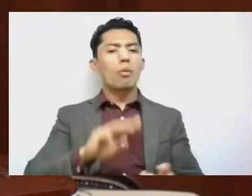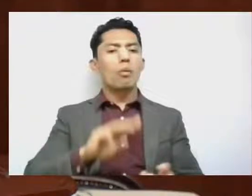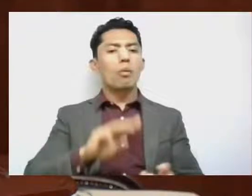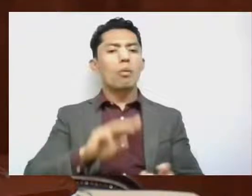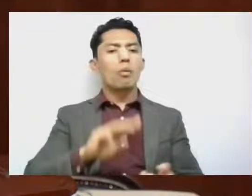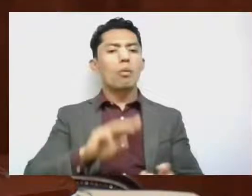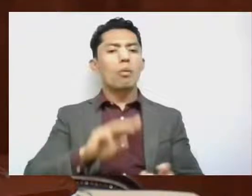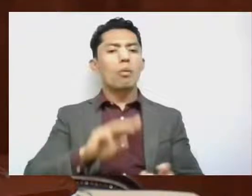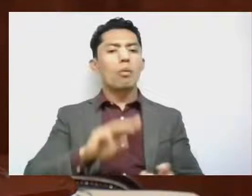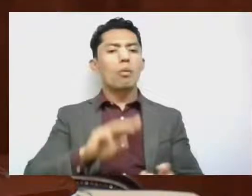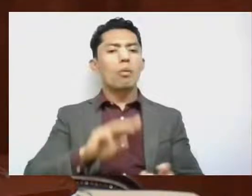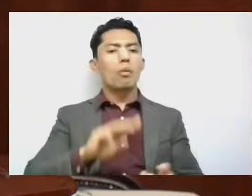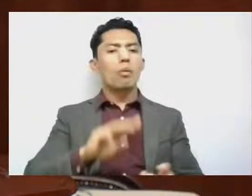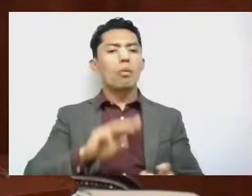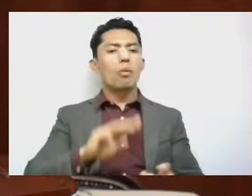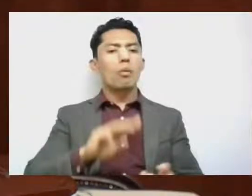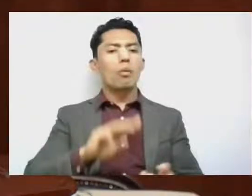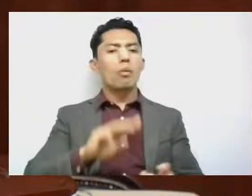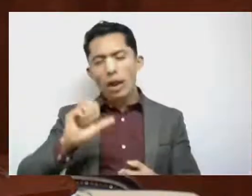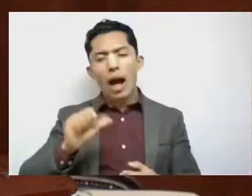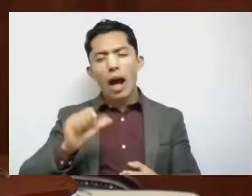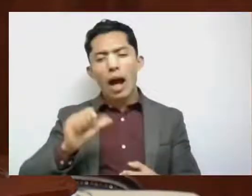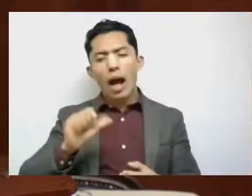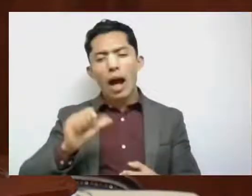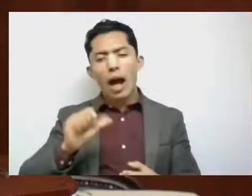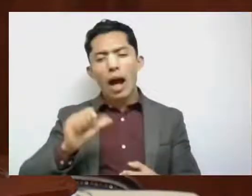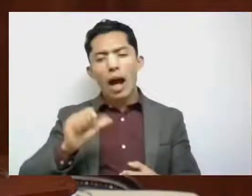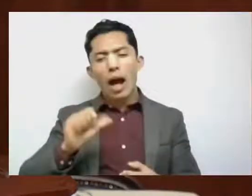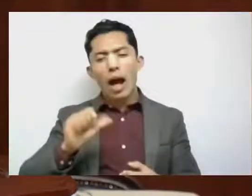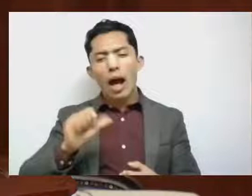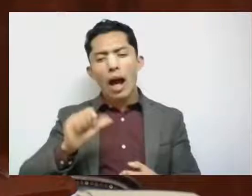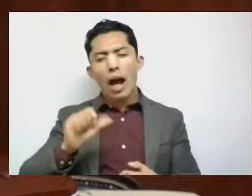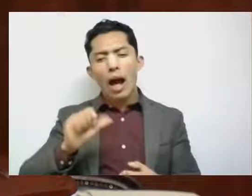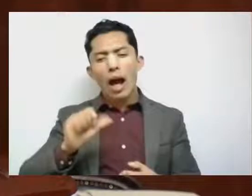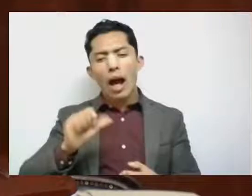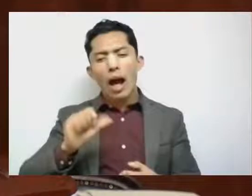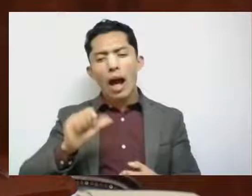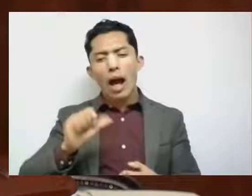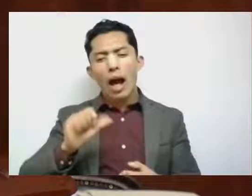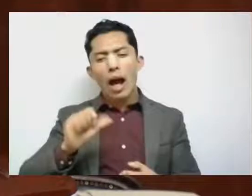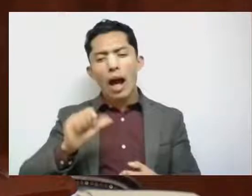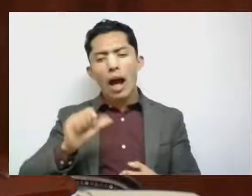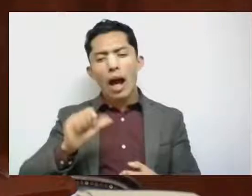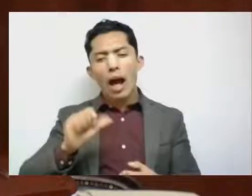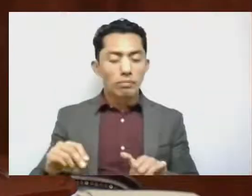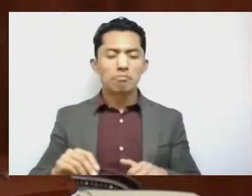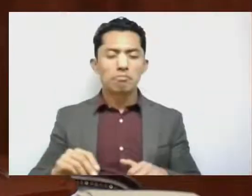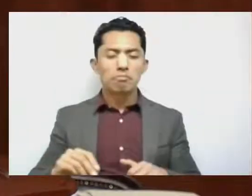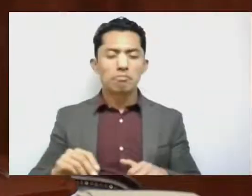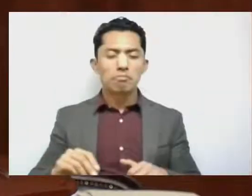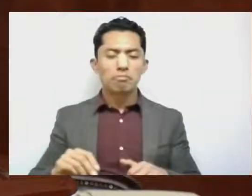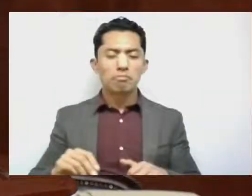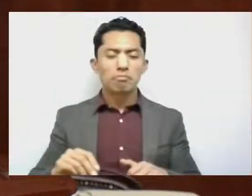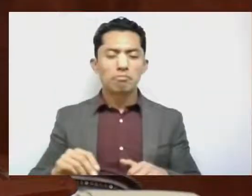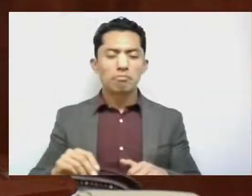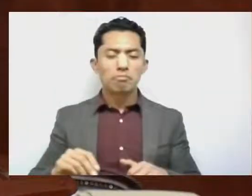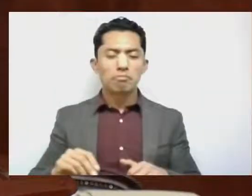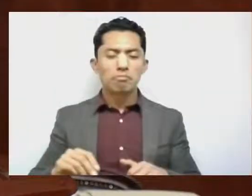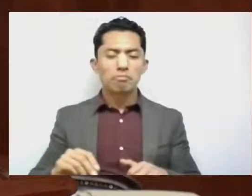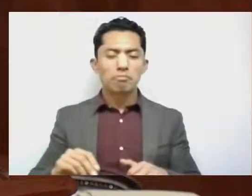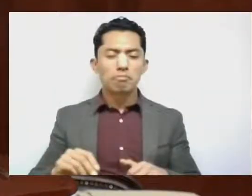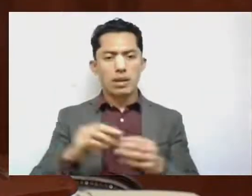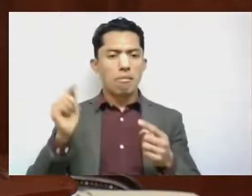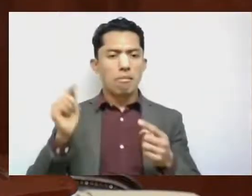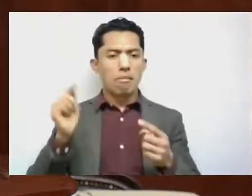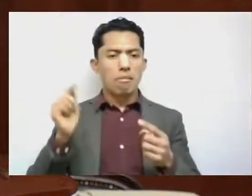disidencia? Sí. Que si votamos en contra, daremos y se dan los argumentos y cada quien